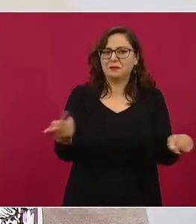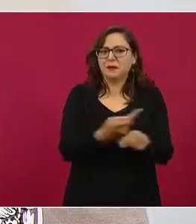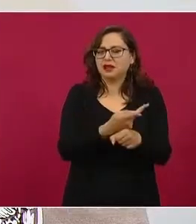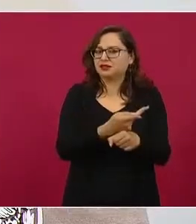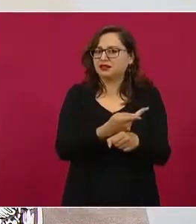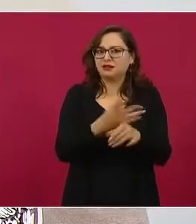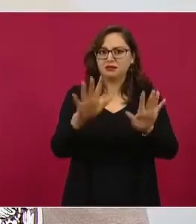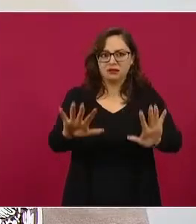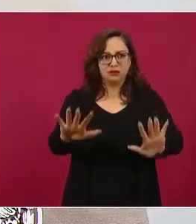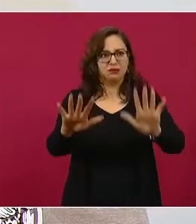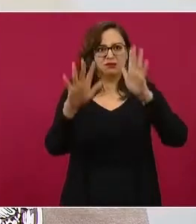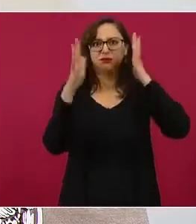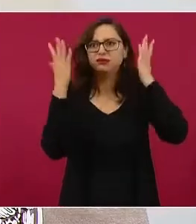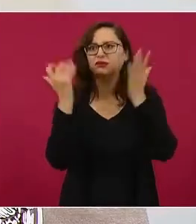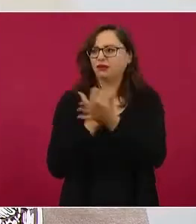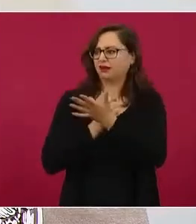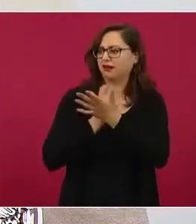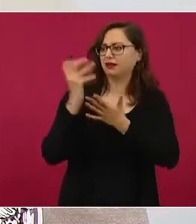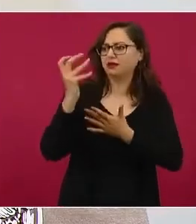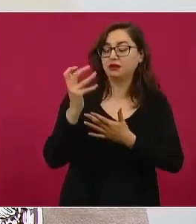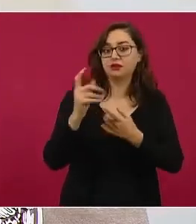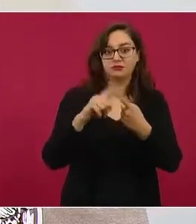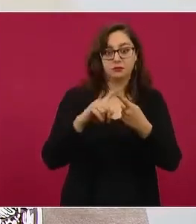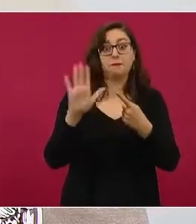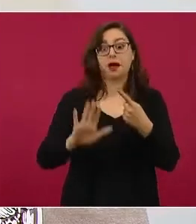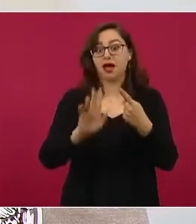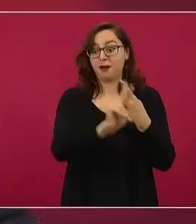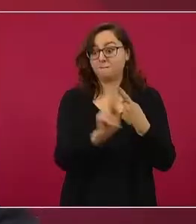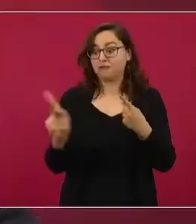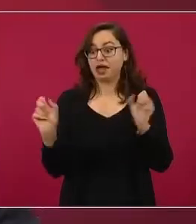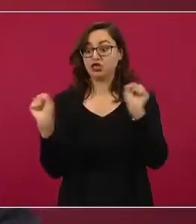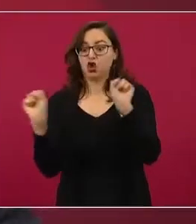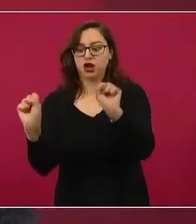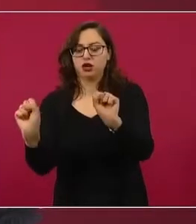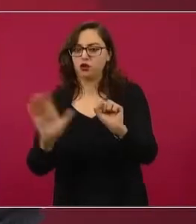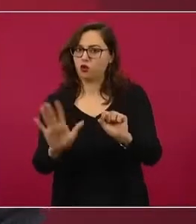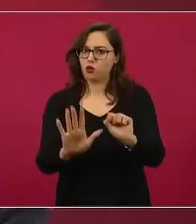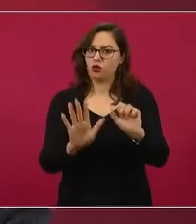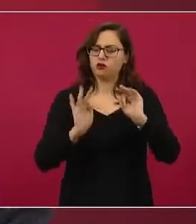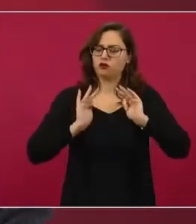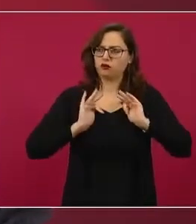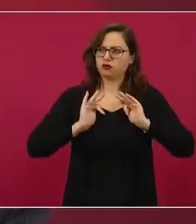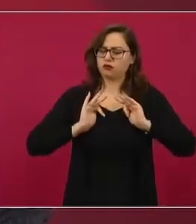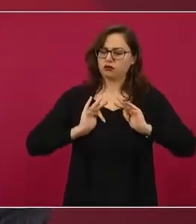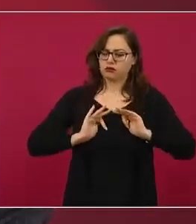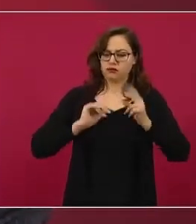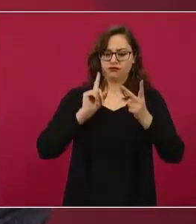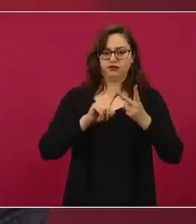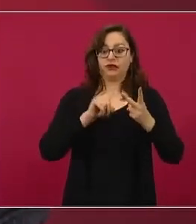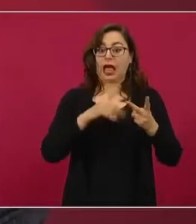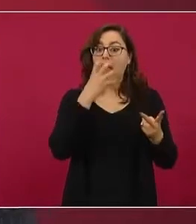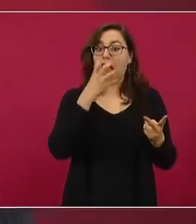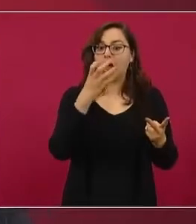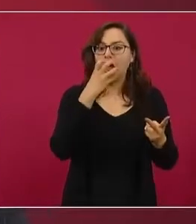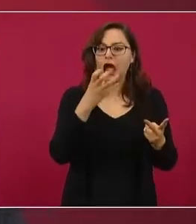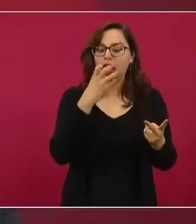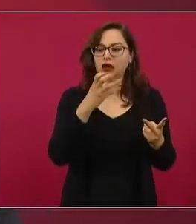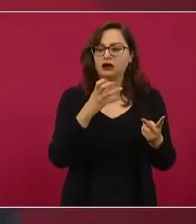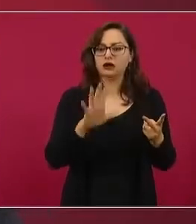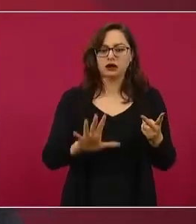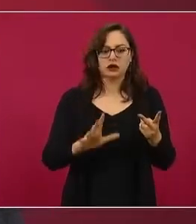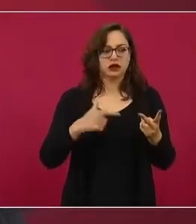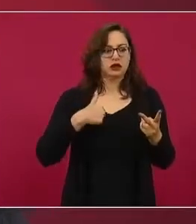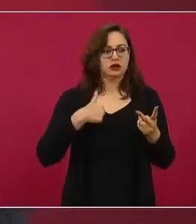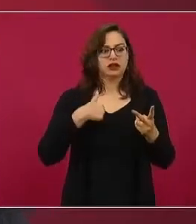desmedida. No corro, me sereno. No grito. Trato de no